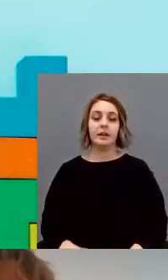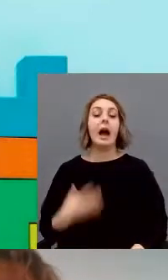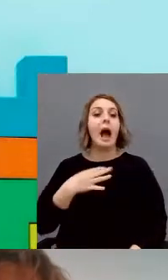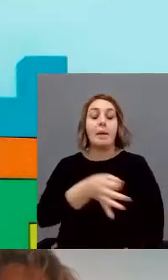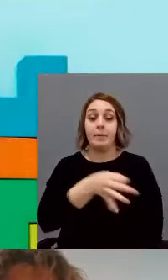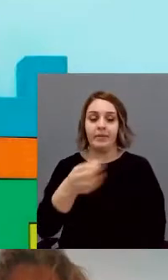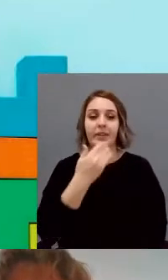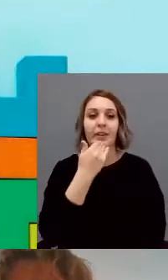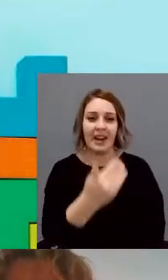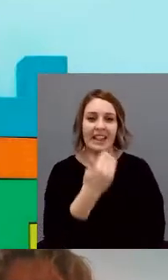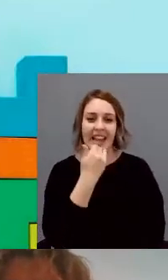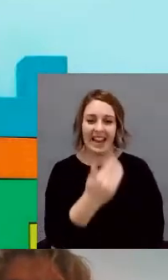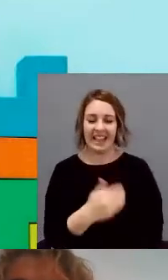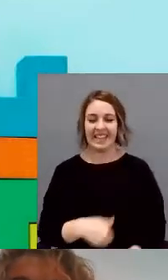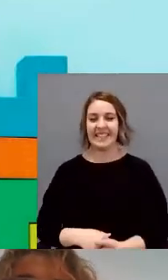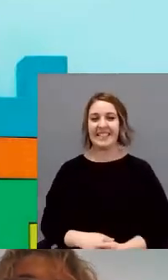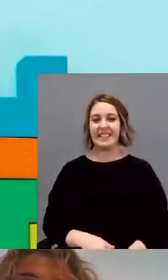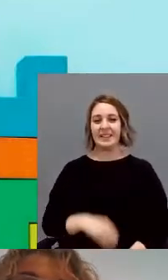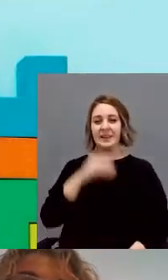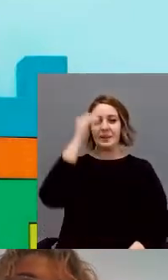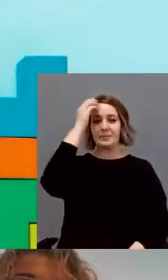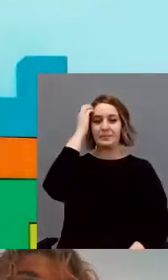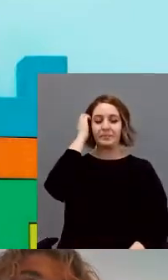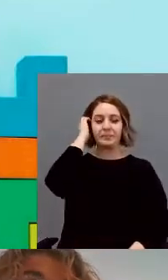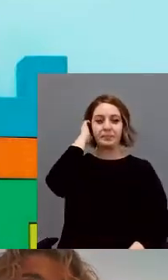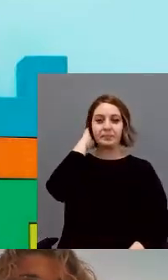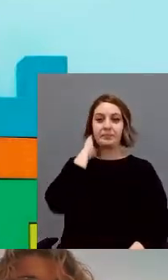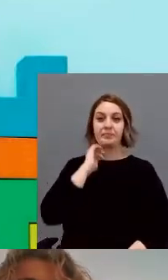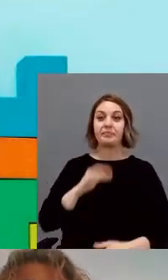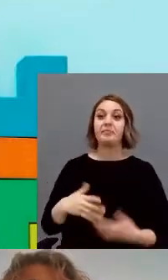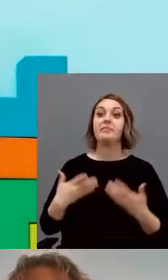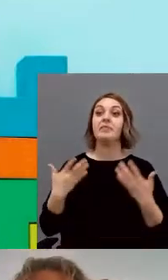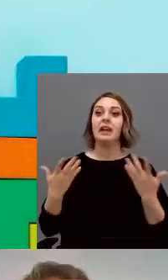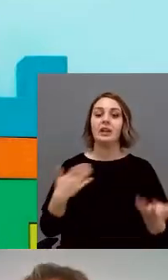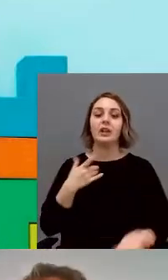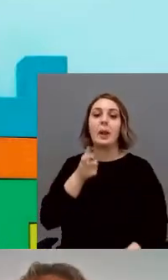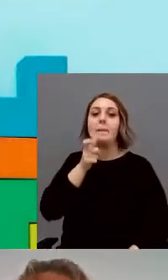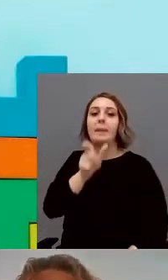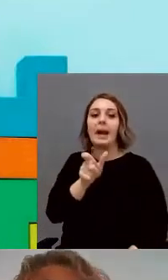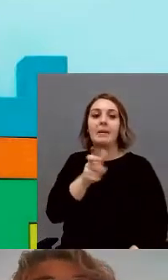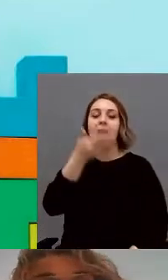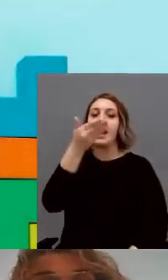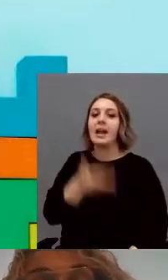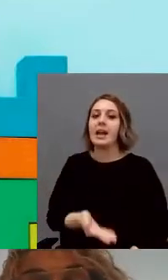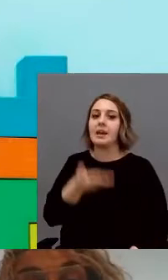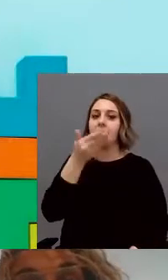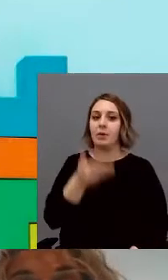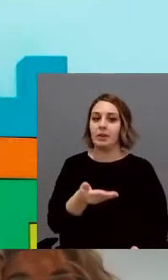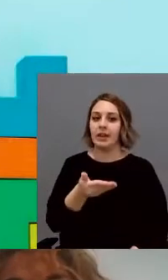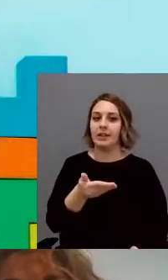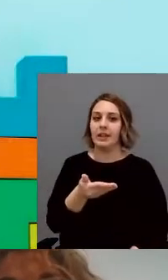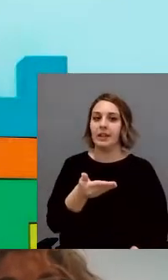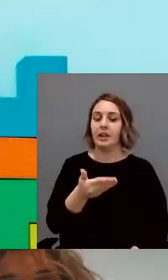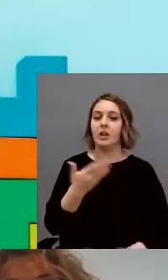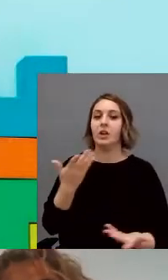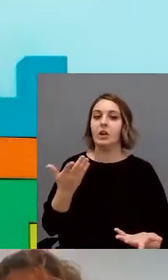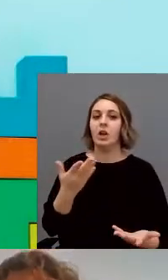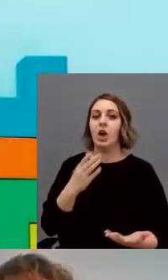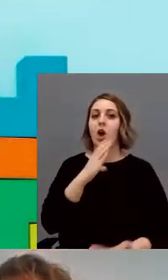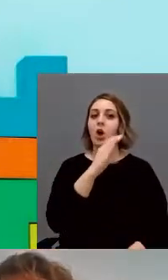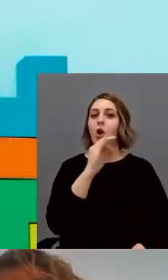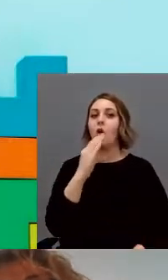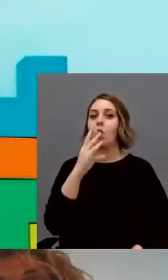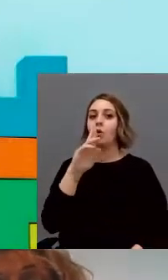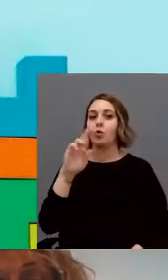Ah, perfecto. Muy bien, muchas gracias. Entonces, otra de las palabras claves del trastorno del espectro del autismo es la